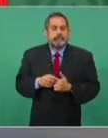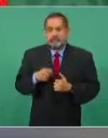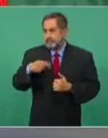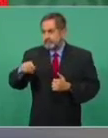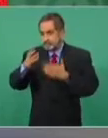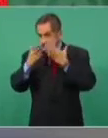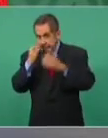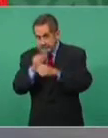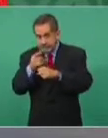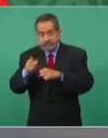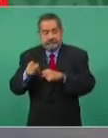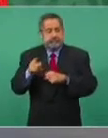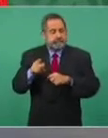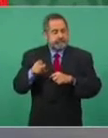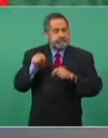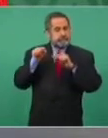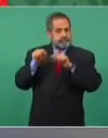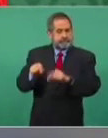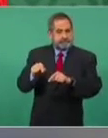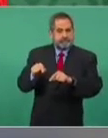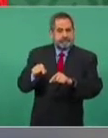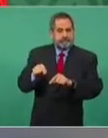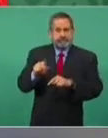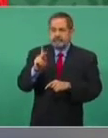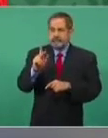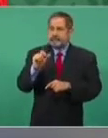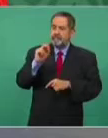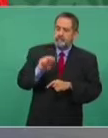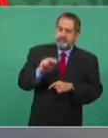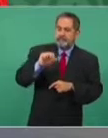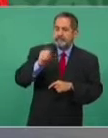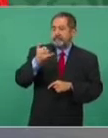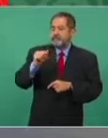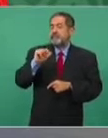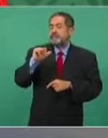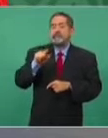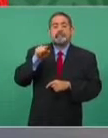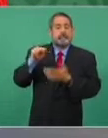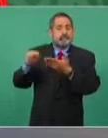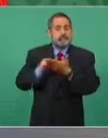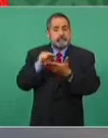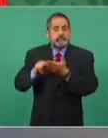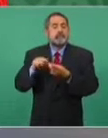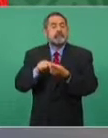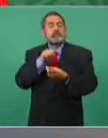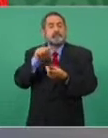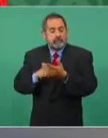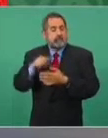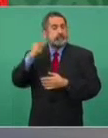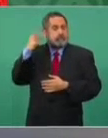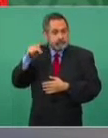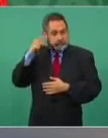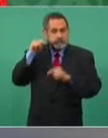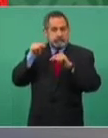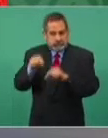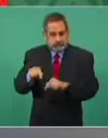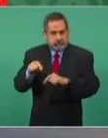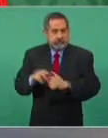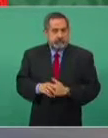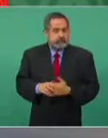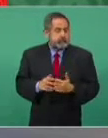estudiantes el plan de Ayala se firmó en Ayushutla, Puebla. Porque